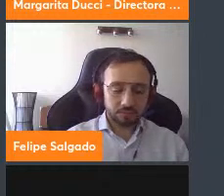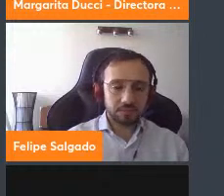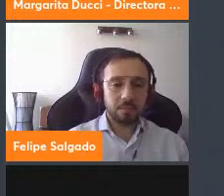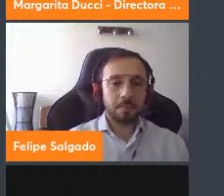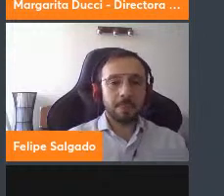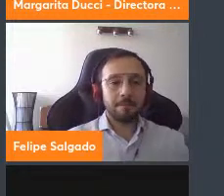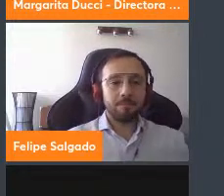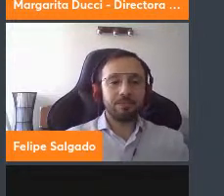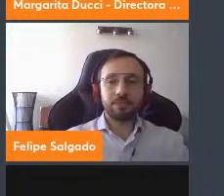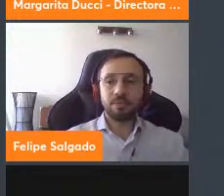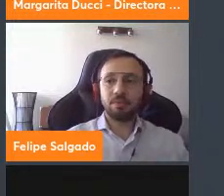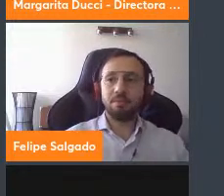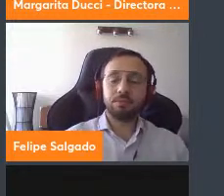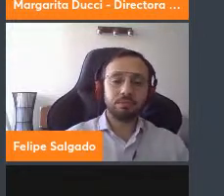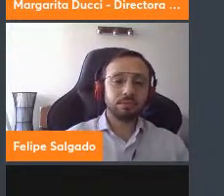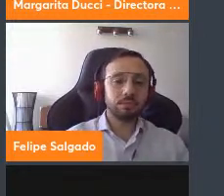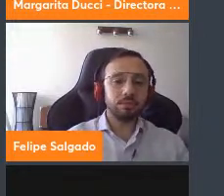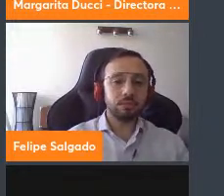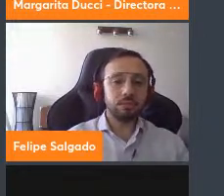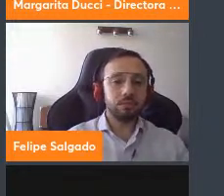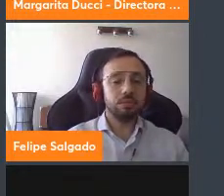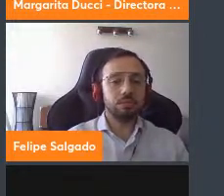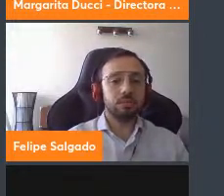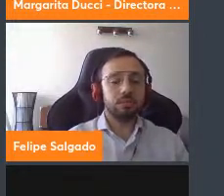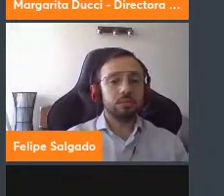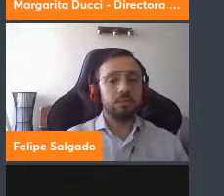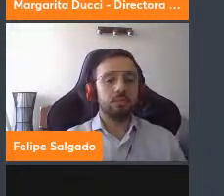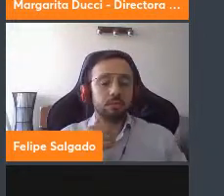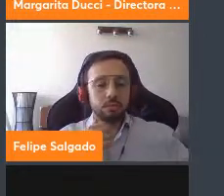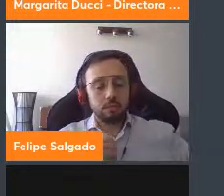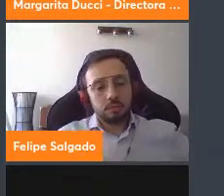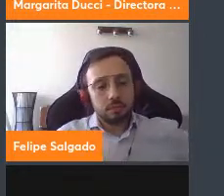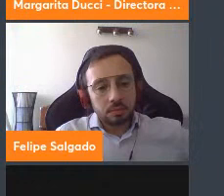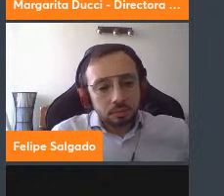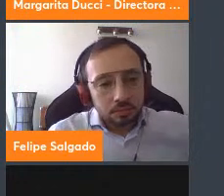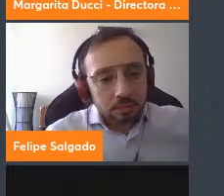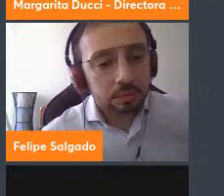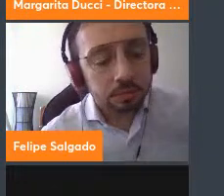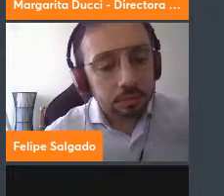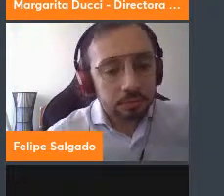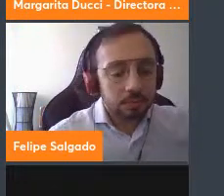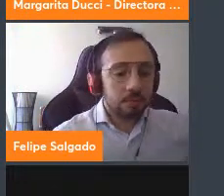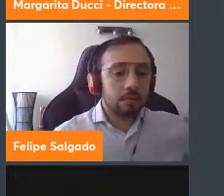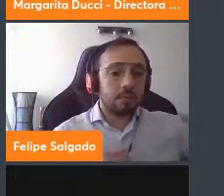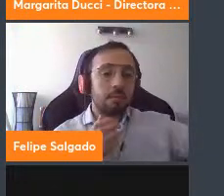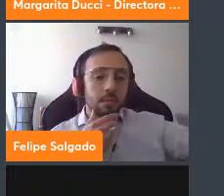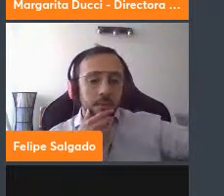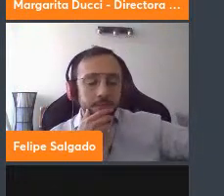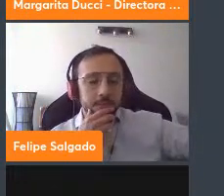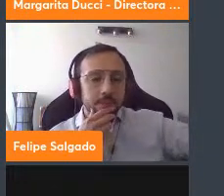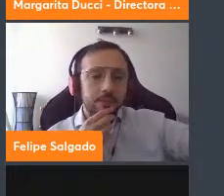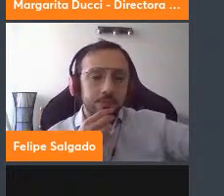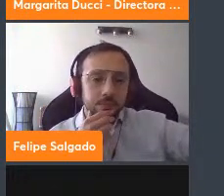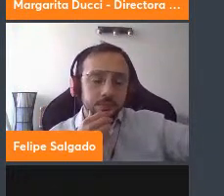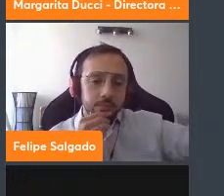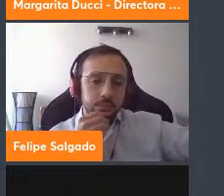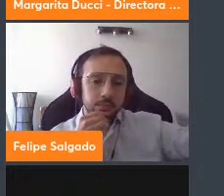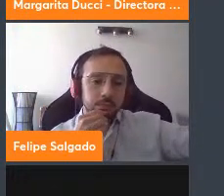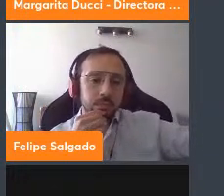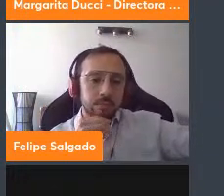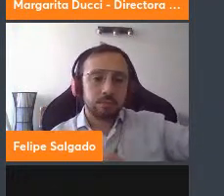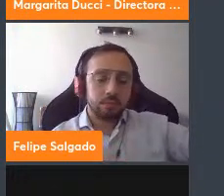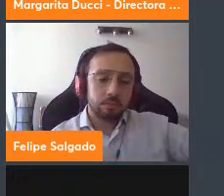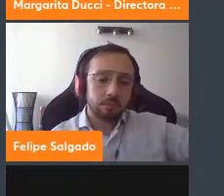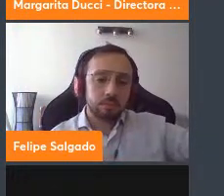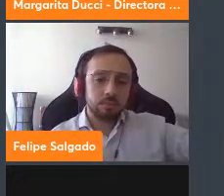mostrarles un poco oportunidades donde ustedes también podrían participar y colaborar que son aquellas oportunidades que estamos en trabajo que estamos